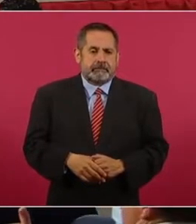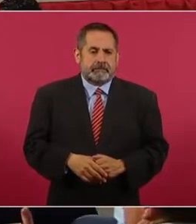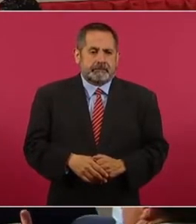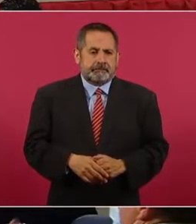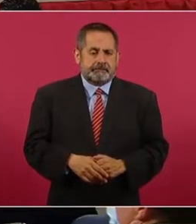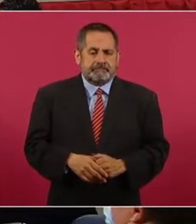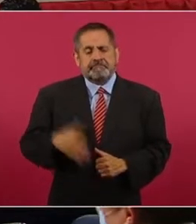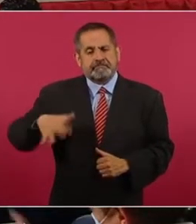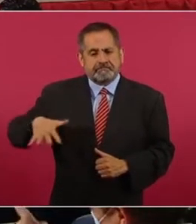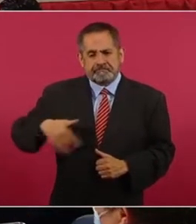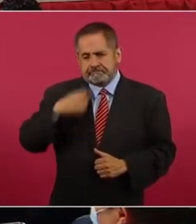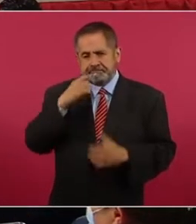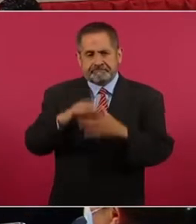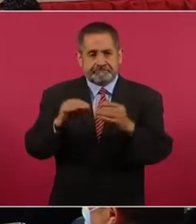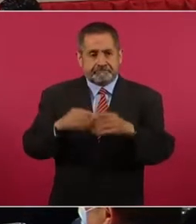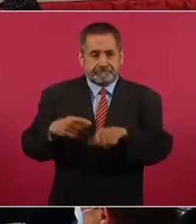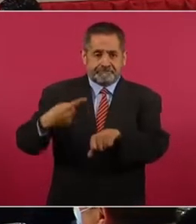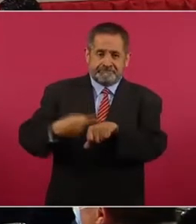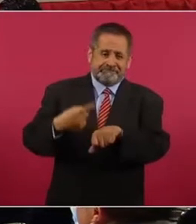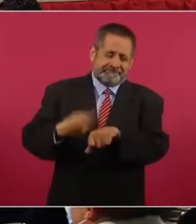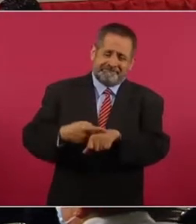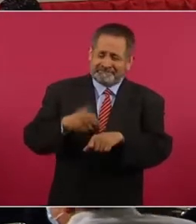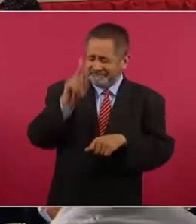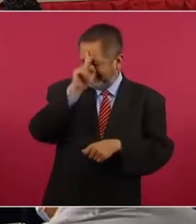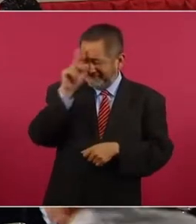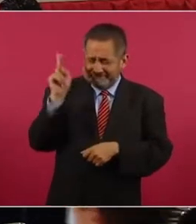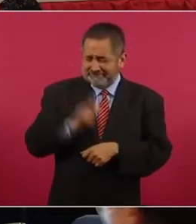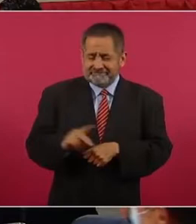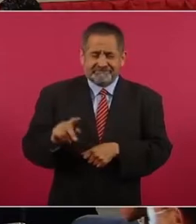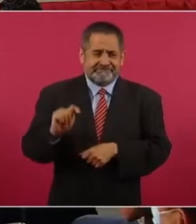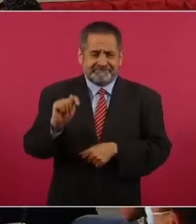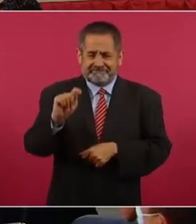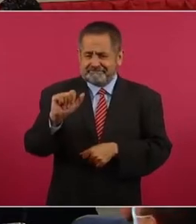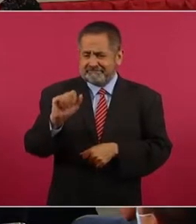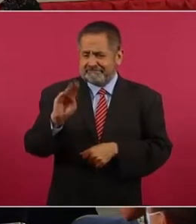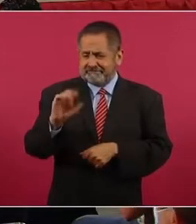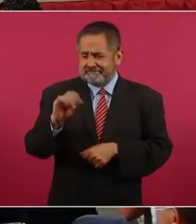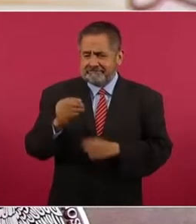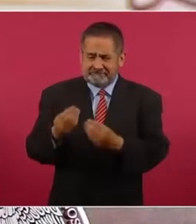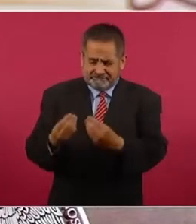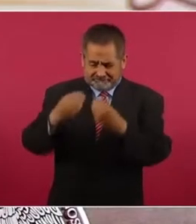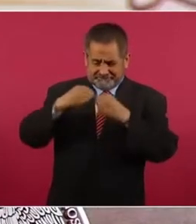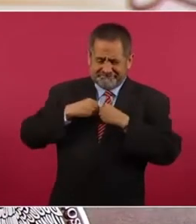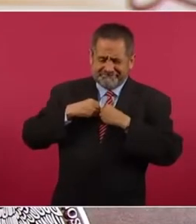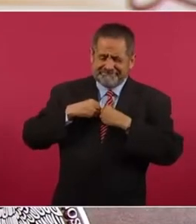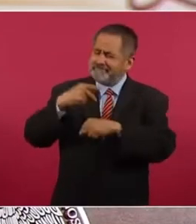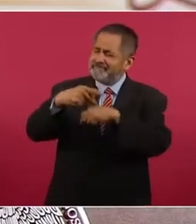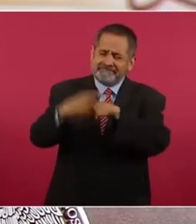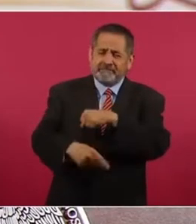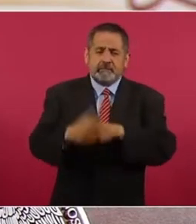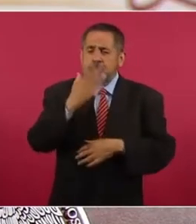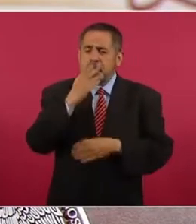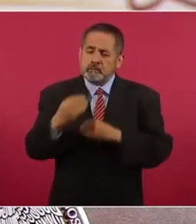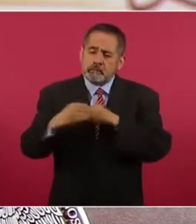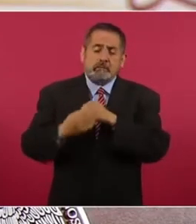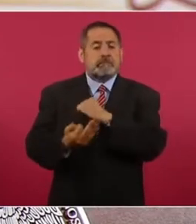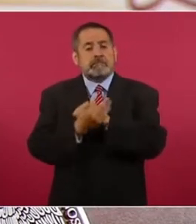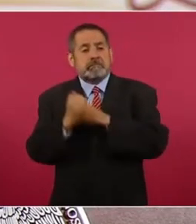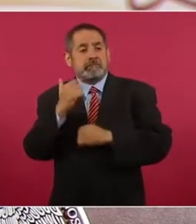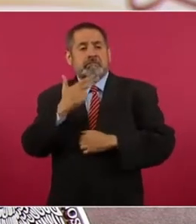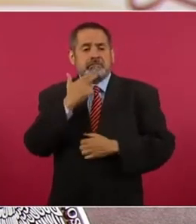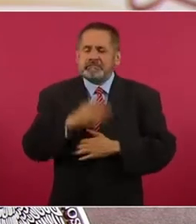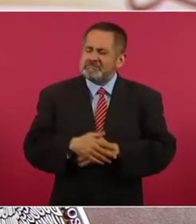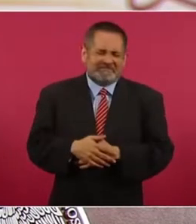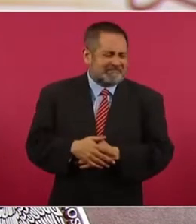Como ya decíamos, el tabaco daña la salud en todas sus presentaciones. No hay manera de que el tabaco sea benéfico y el tabaco debe